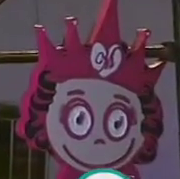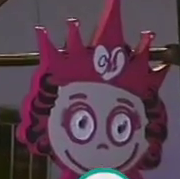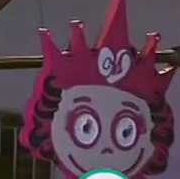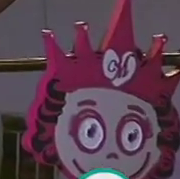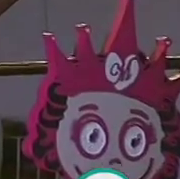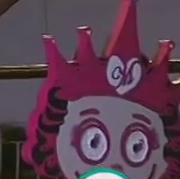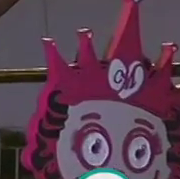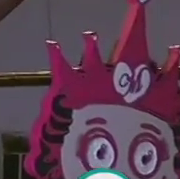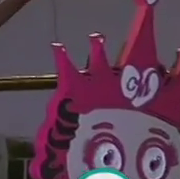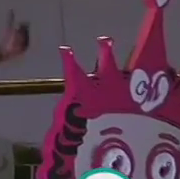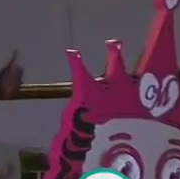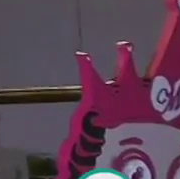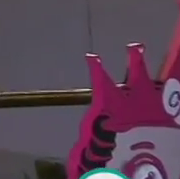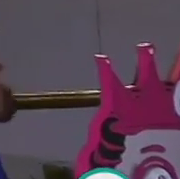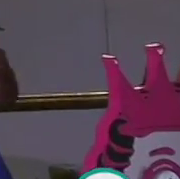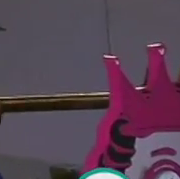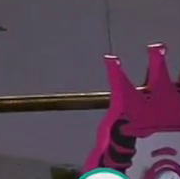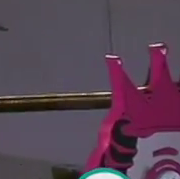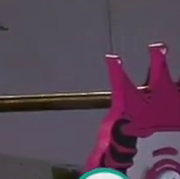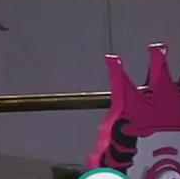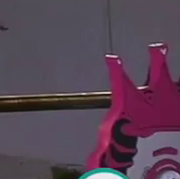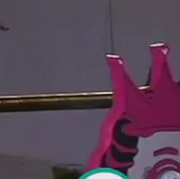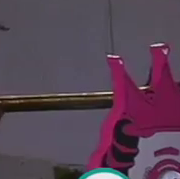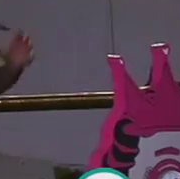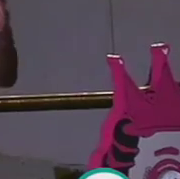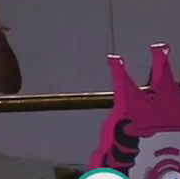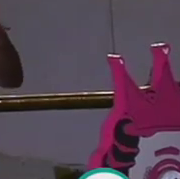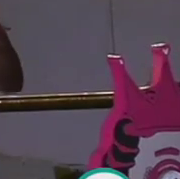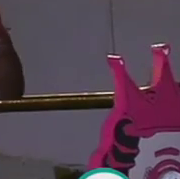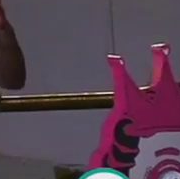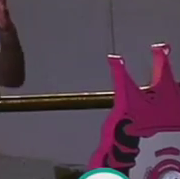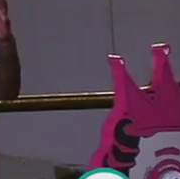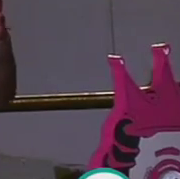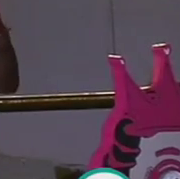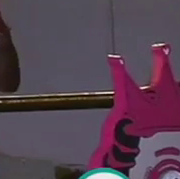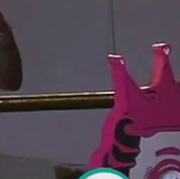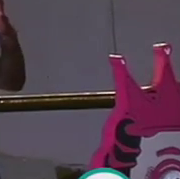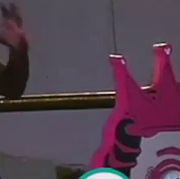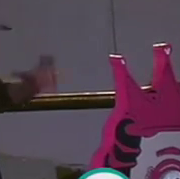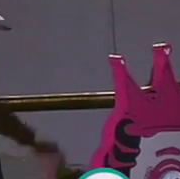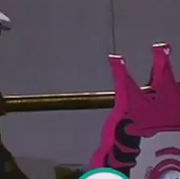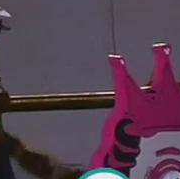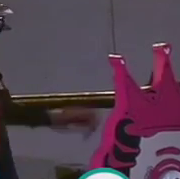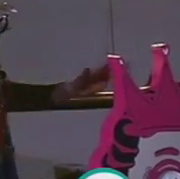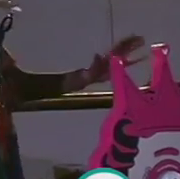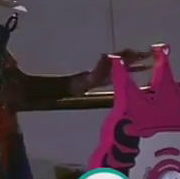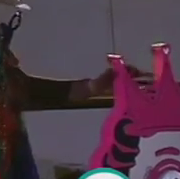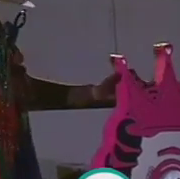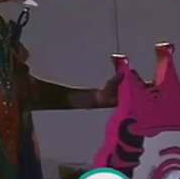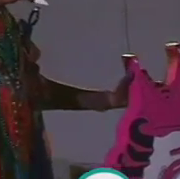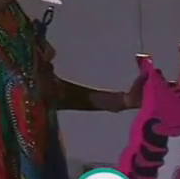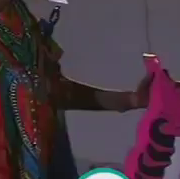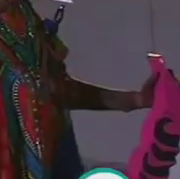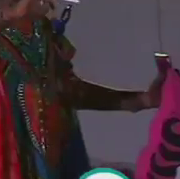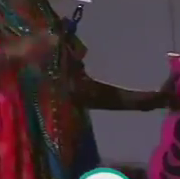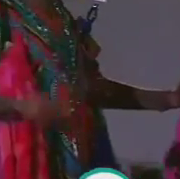triunfar. ¡Cuánto añoro yo esa caja, mi carga con ella en brazos! No me lo